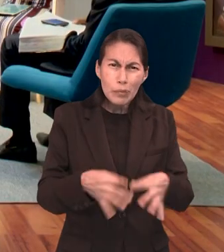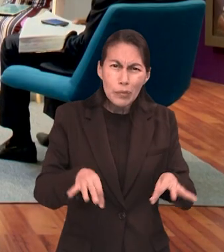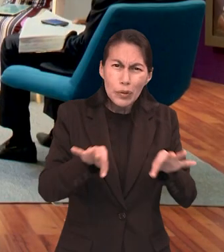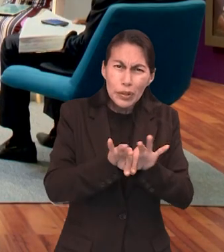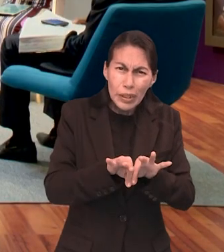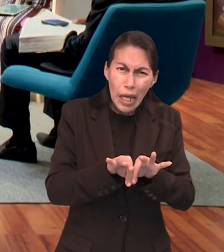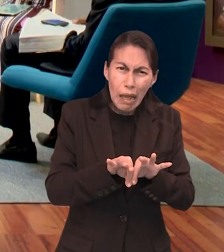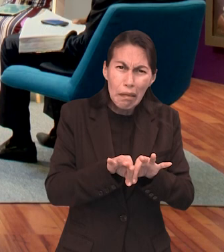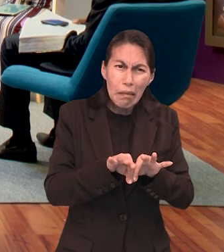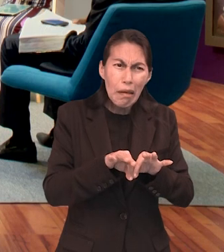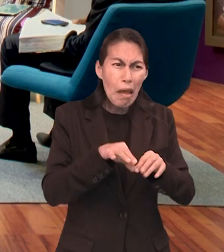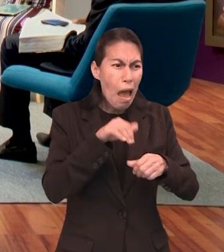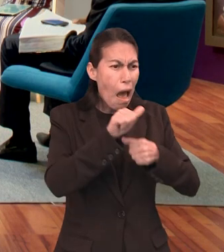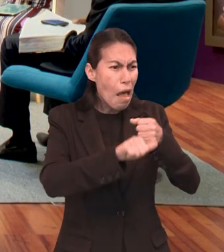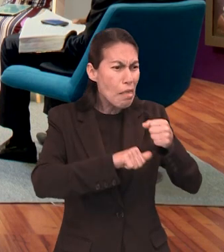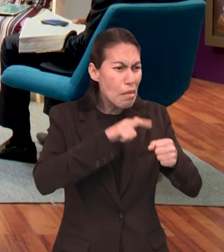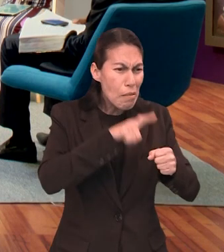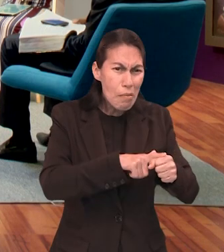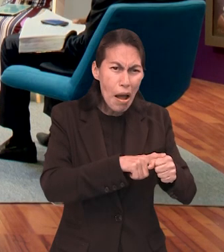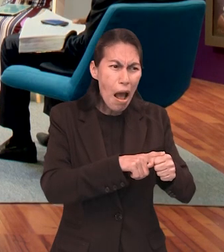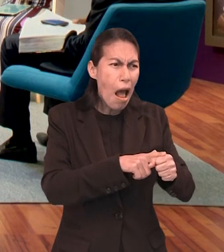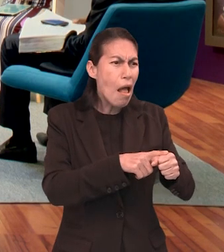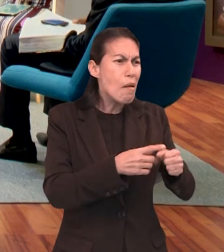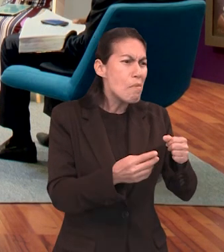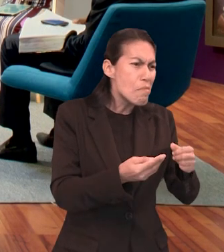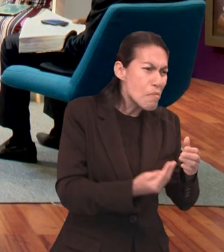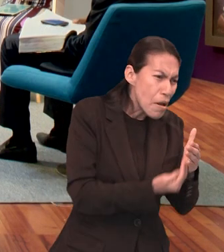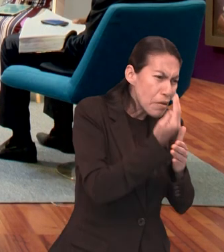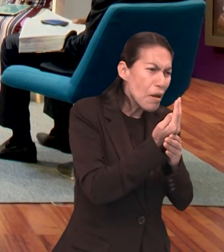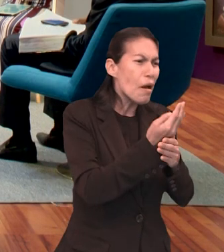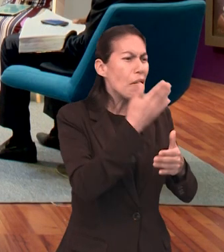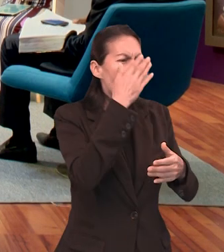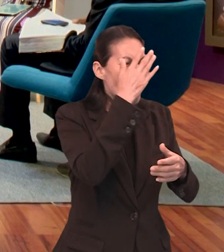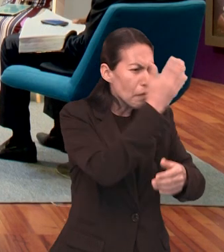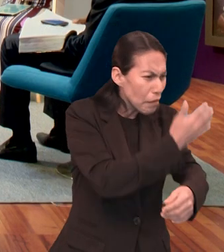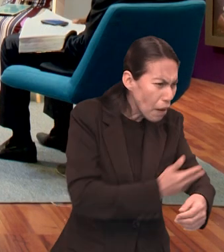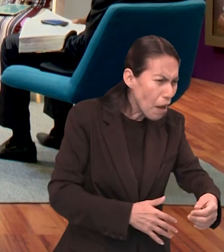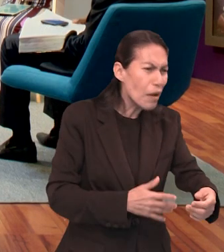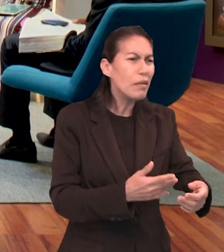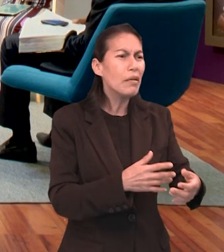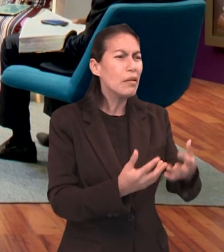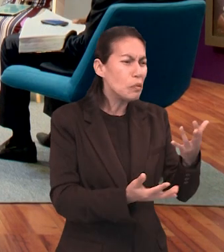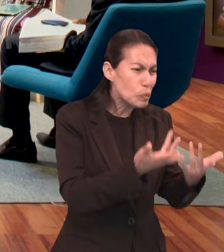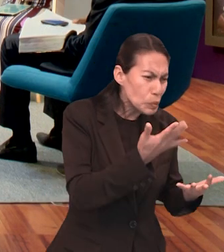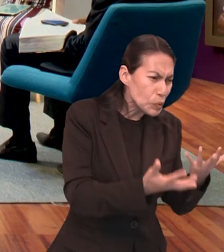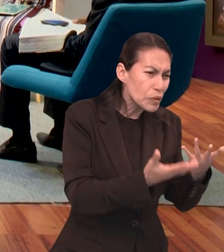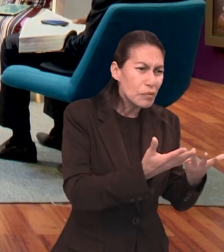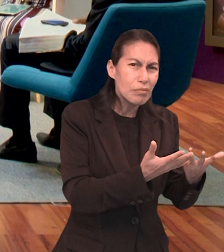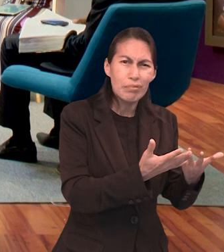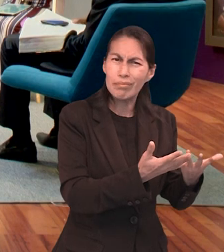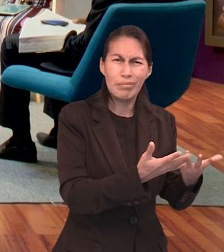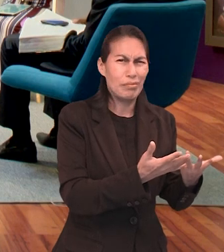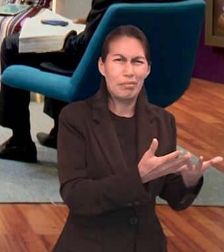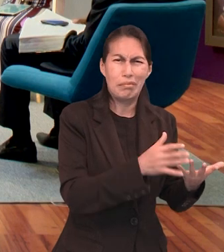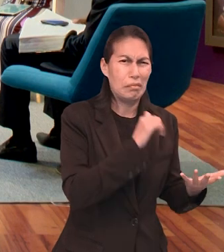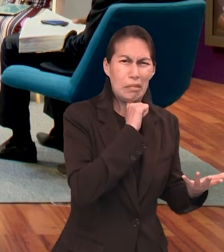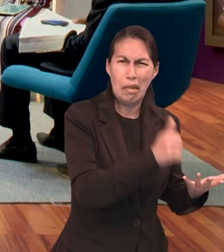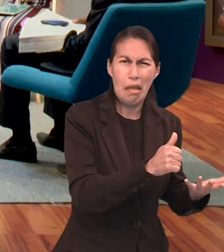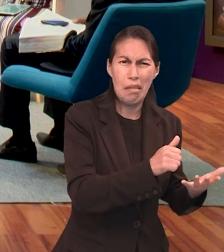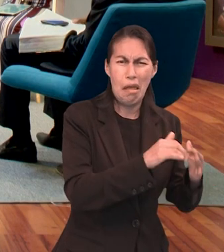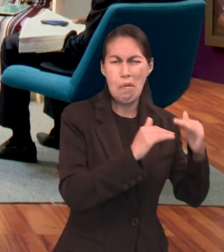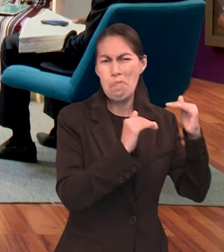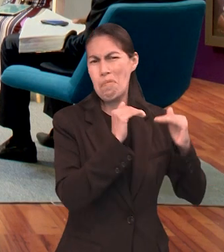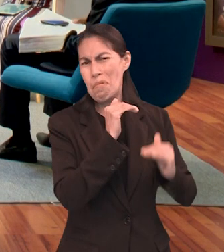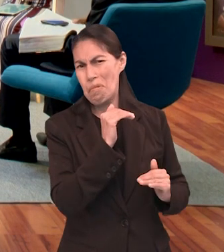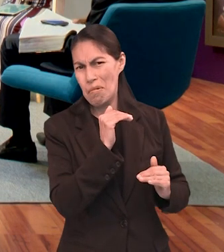suficiente, que ya no tenemos que andar, ¿verdad? Mañana y tarde. Alguien me preguntó una vez, ¿por qué no hacemos lo mismo que